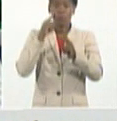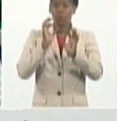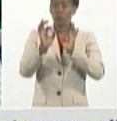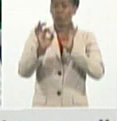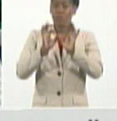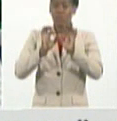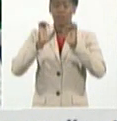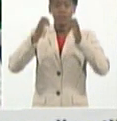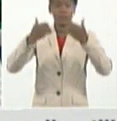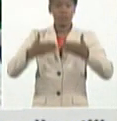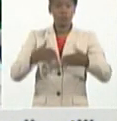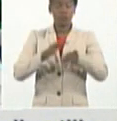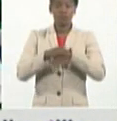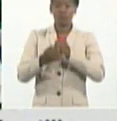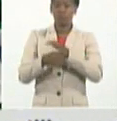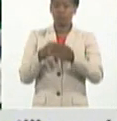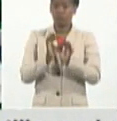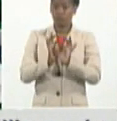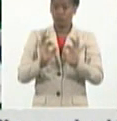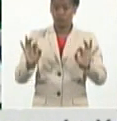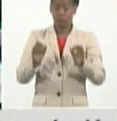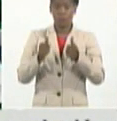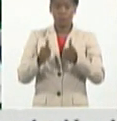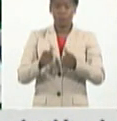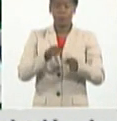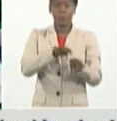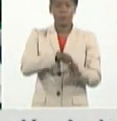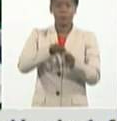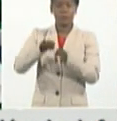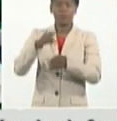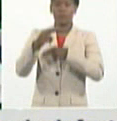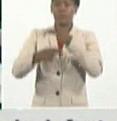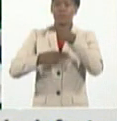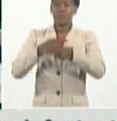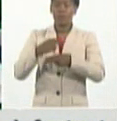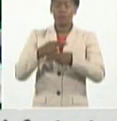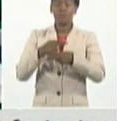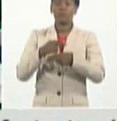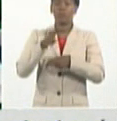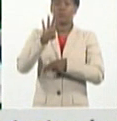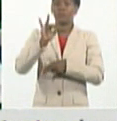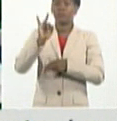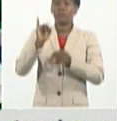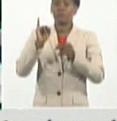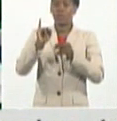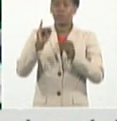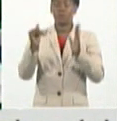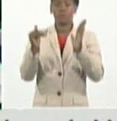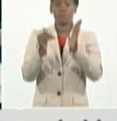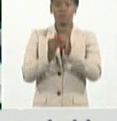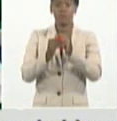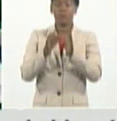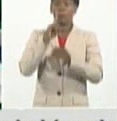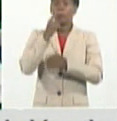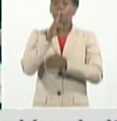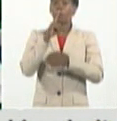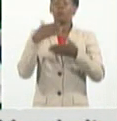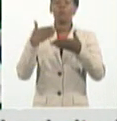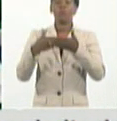.648 muestras se procesaron para el diagnóstico de la enfermedad,